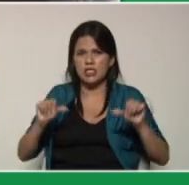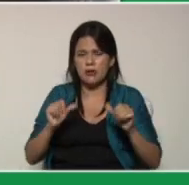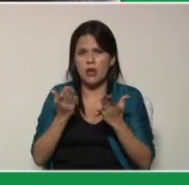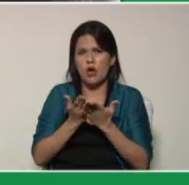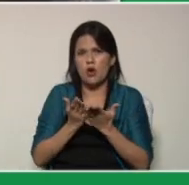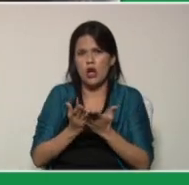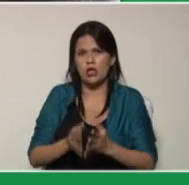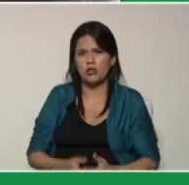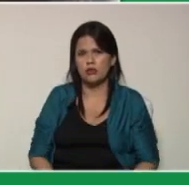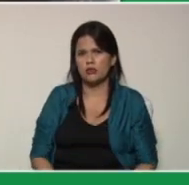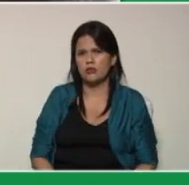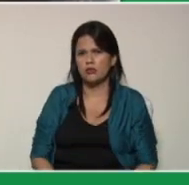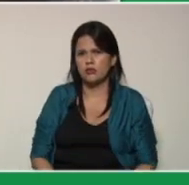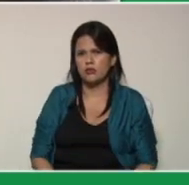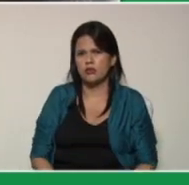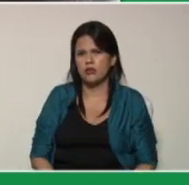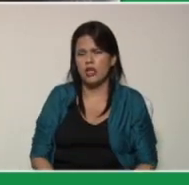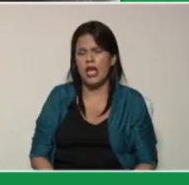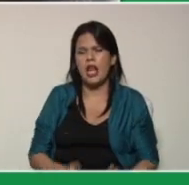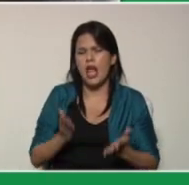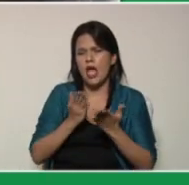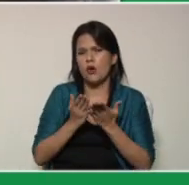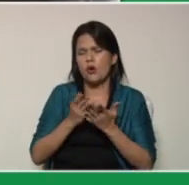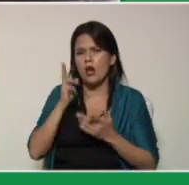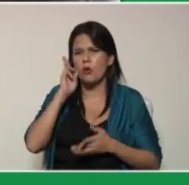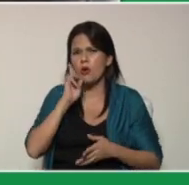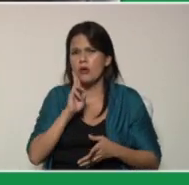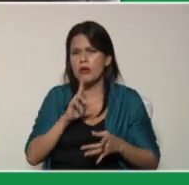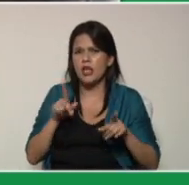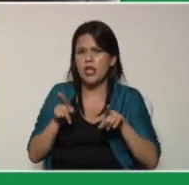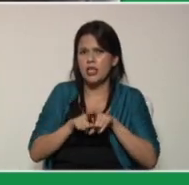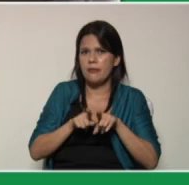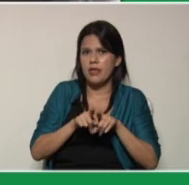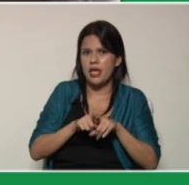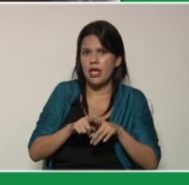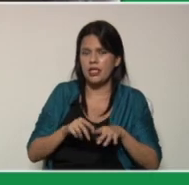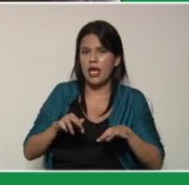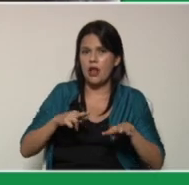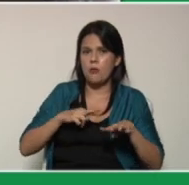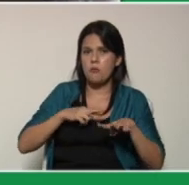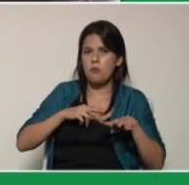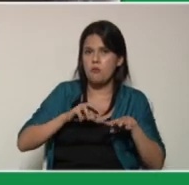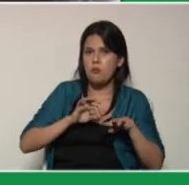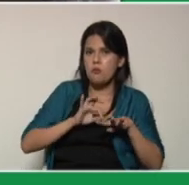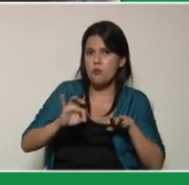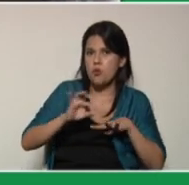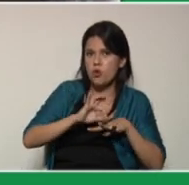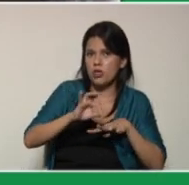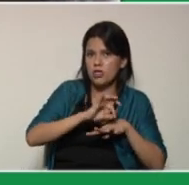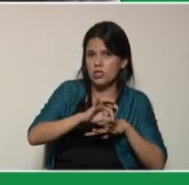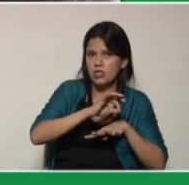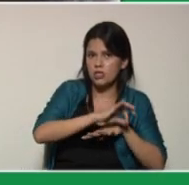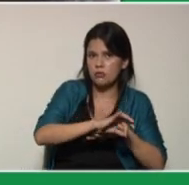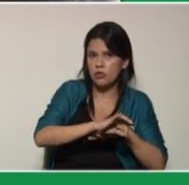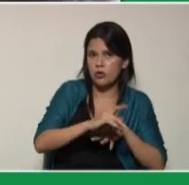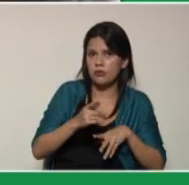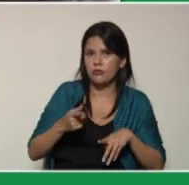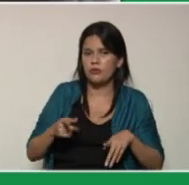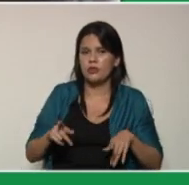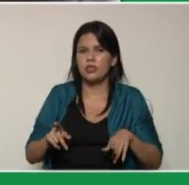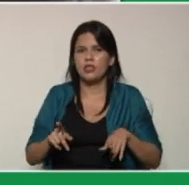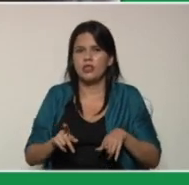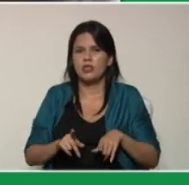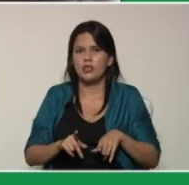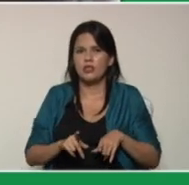Las escuelas bolivarianas también rescatan en el principio Robinsoniano para la invención para saber hacer con nuestras